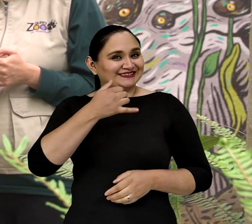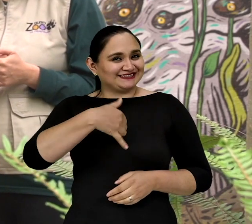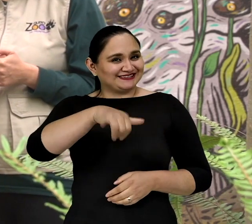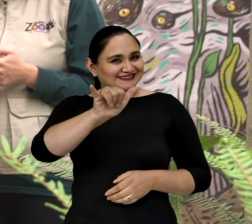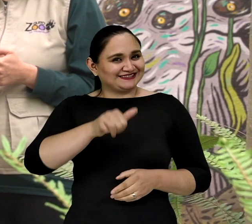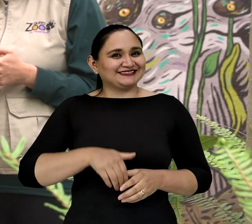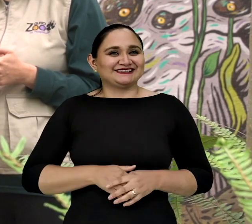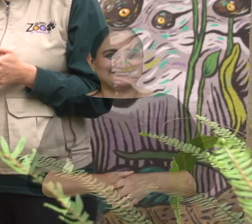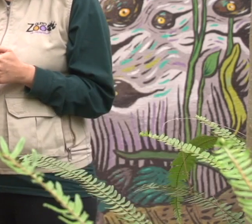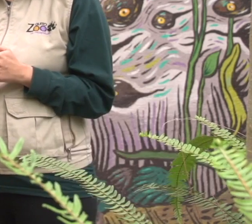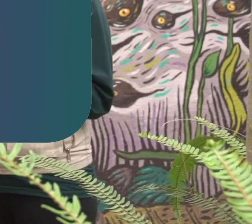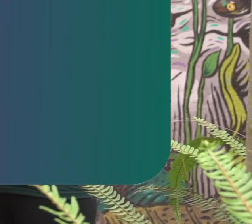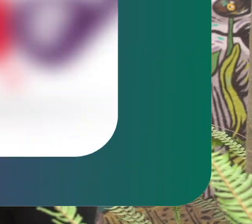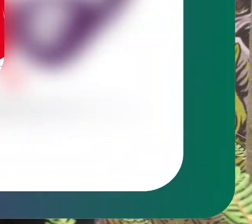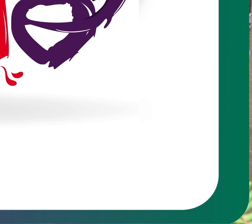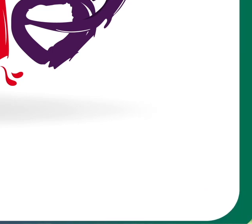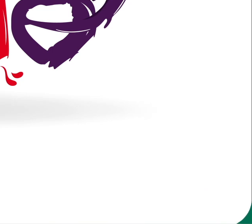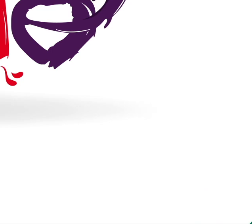nosotros continuamos!